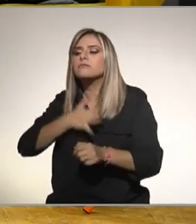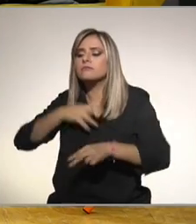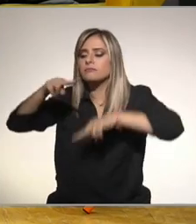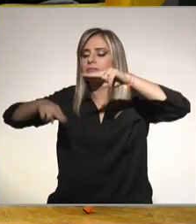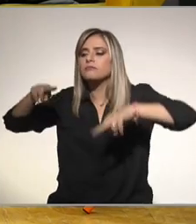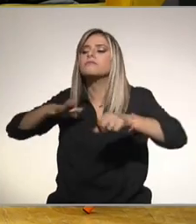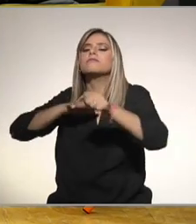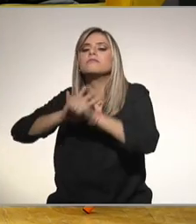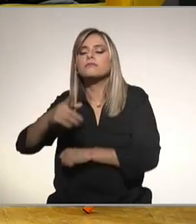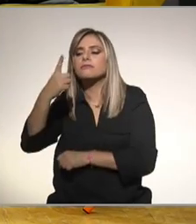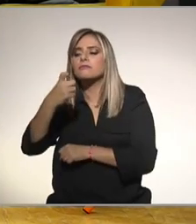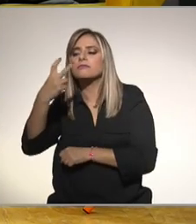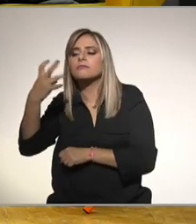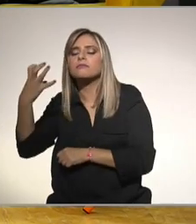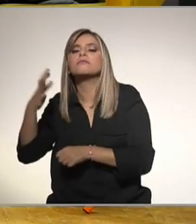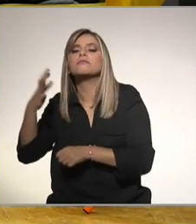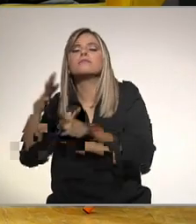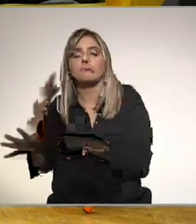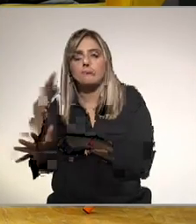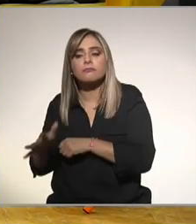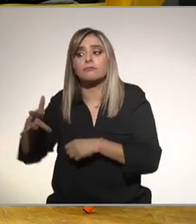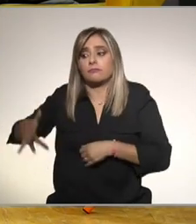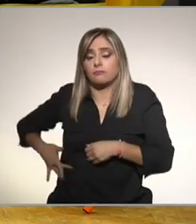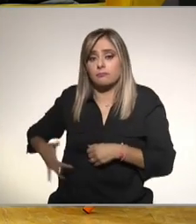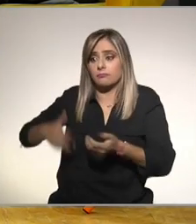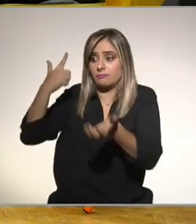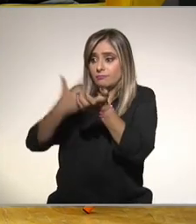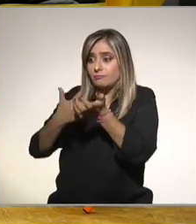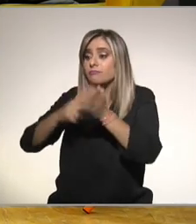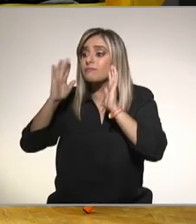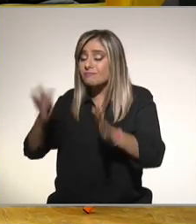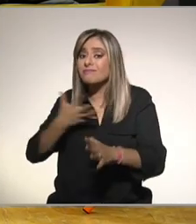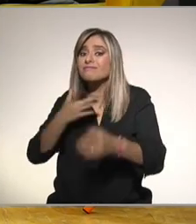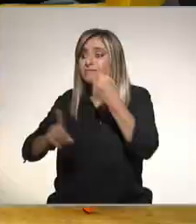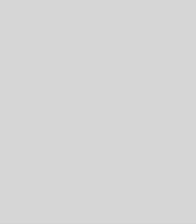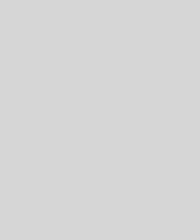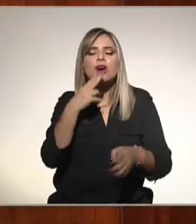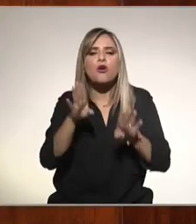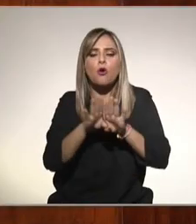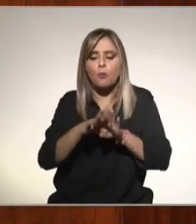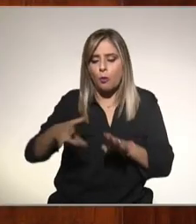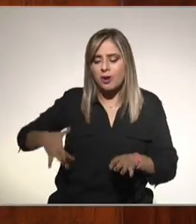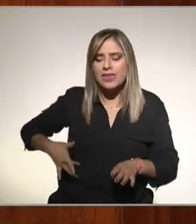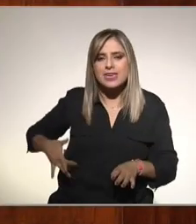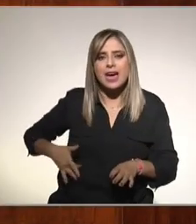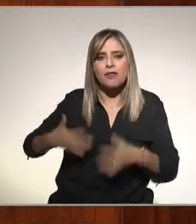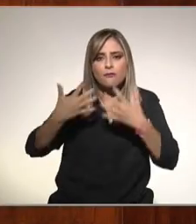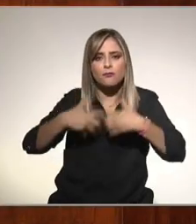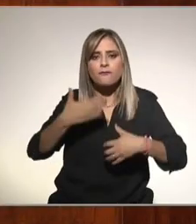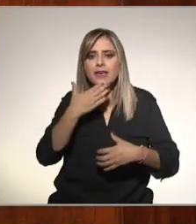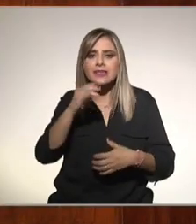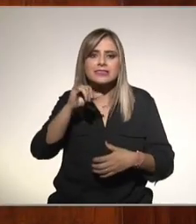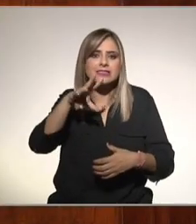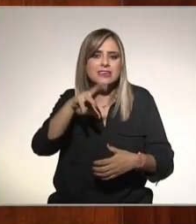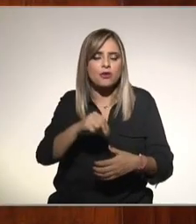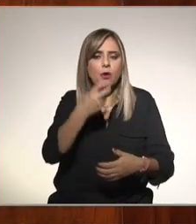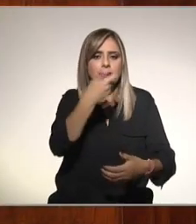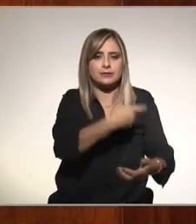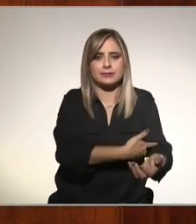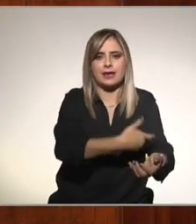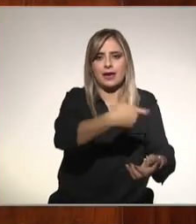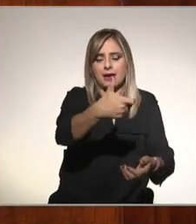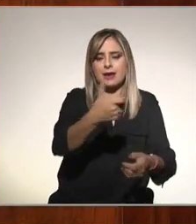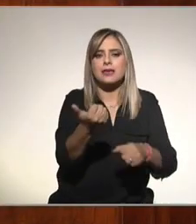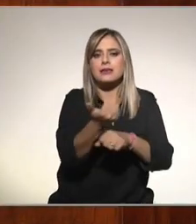si este hígado graso ya generó problema dentro de tu hígado con la presencia de fibrosis todos los pacientes deben de tener las pruebas de